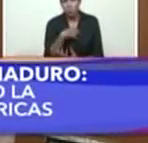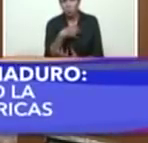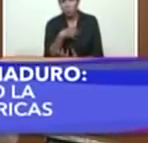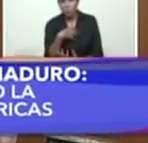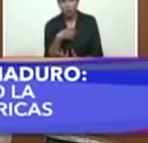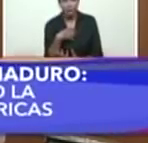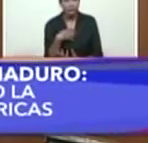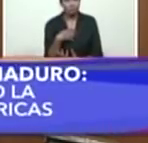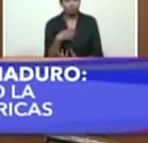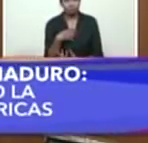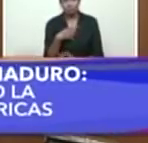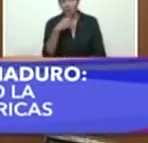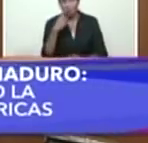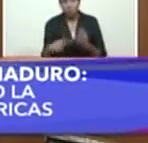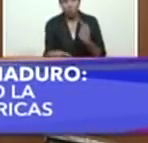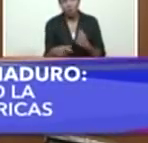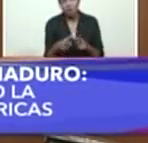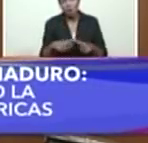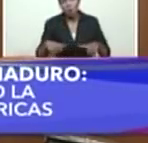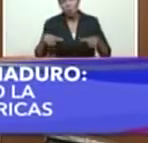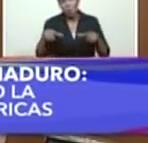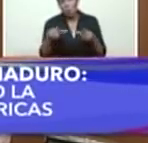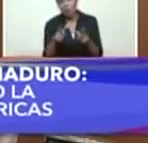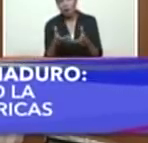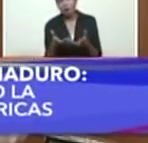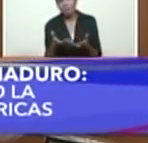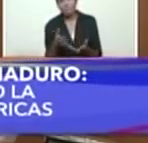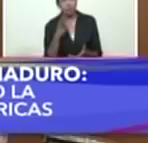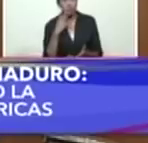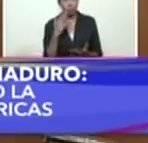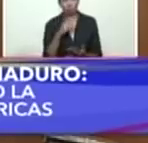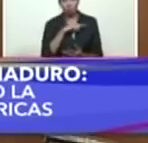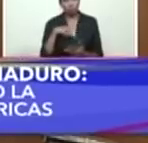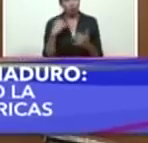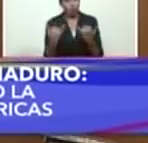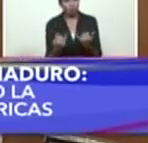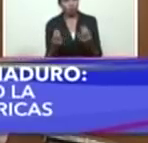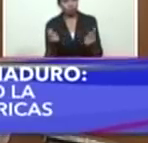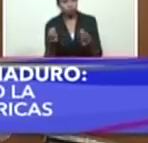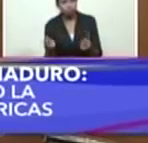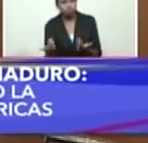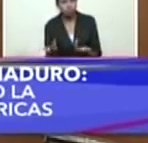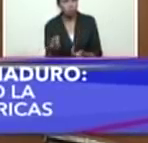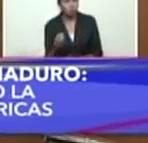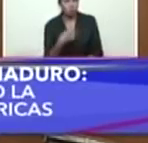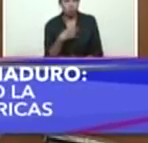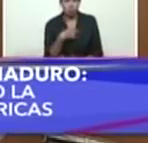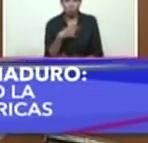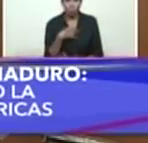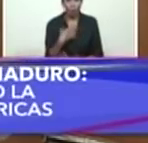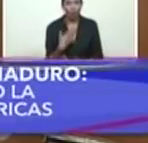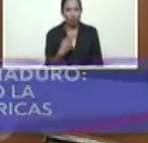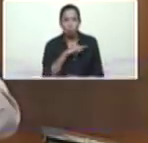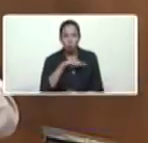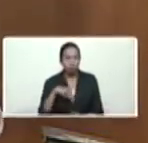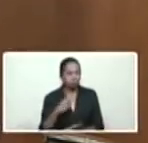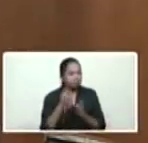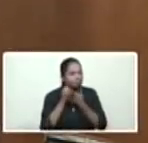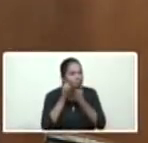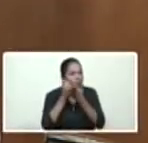haber en cualquier circunstancia, sobre todo en situaciones donde estamos en emergencia. Donde debe privar la solidaridad,